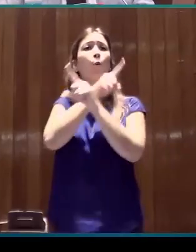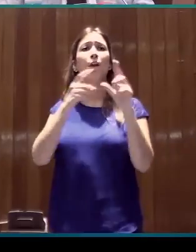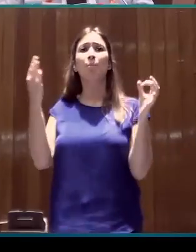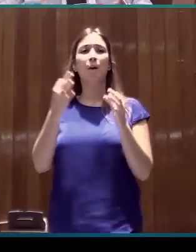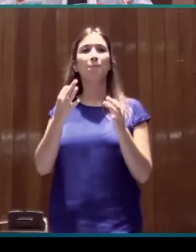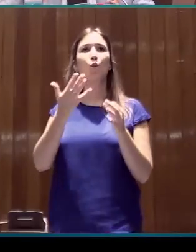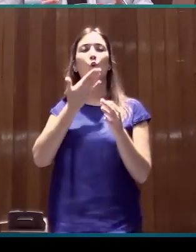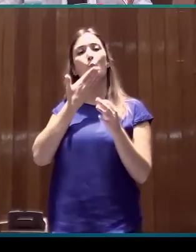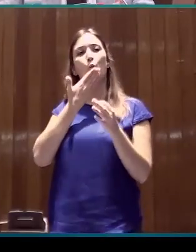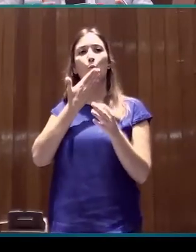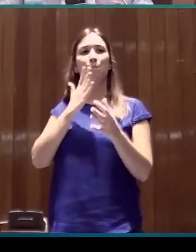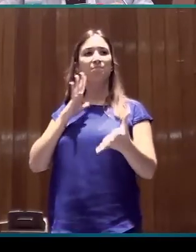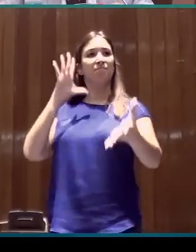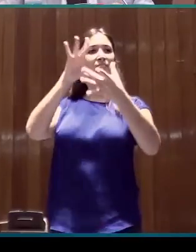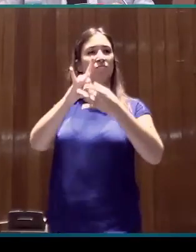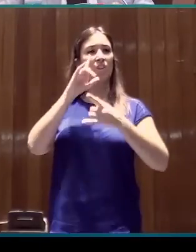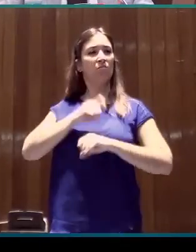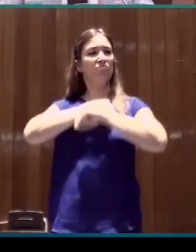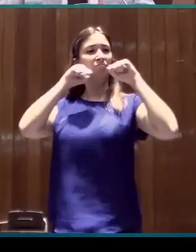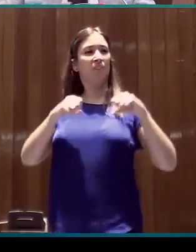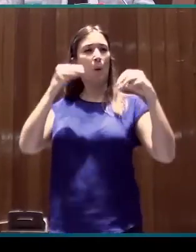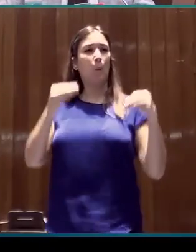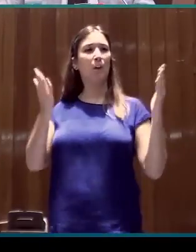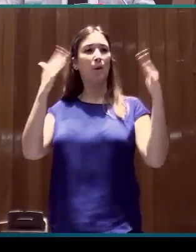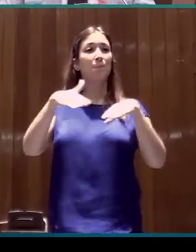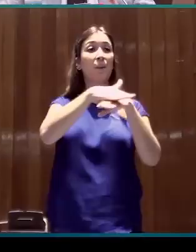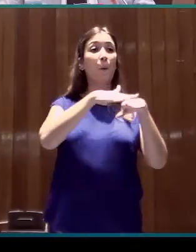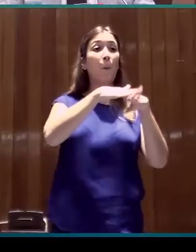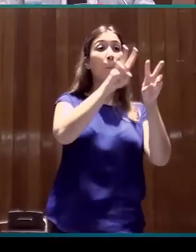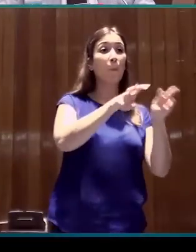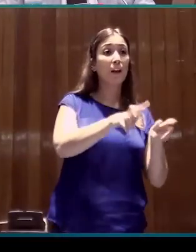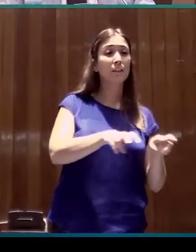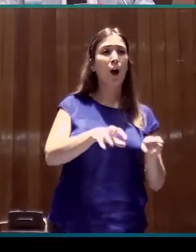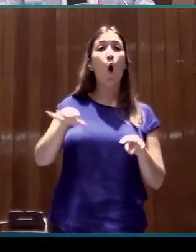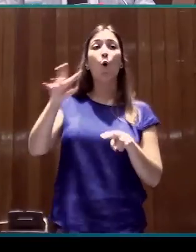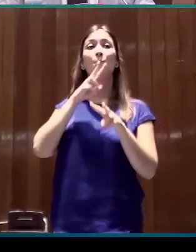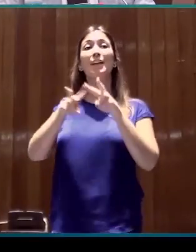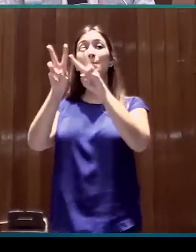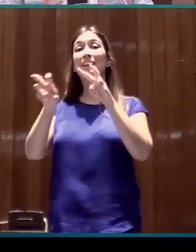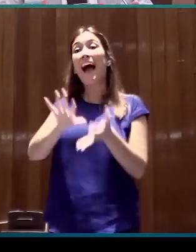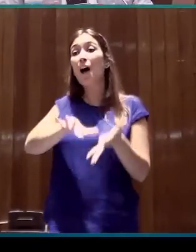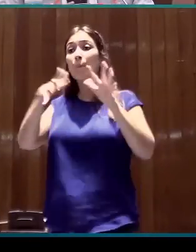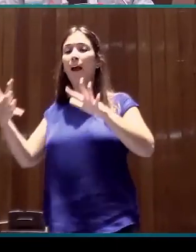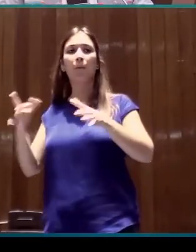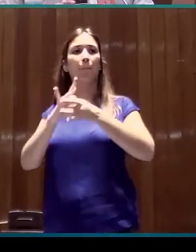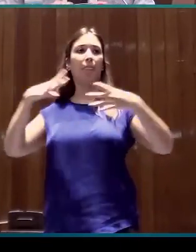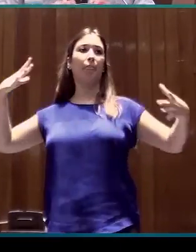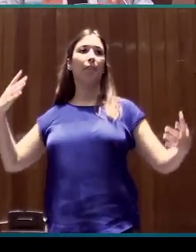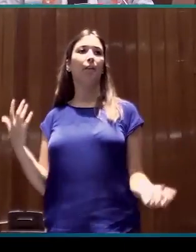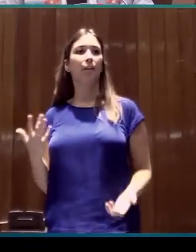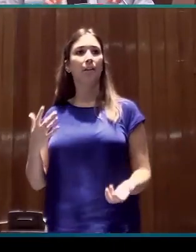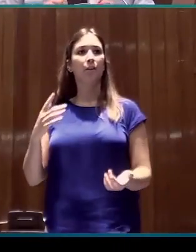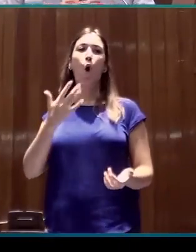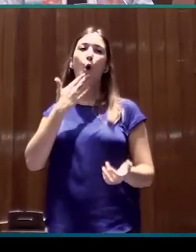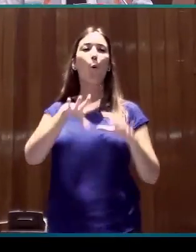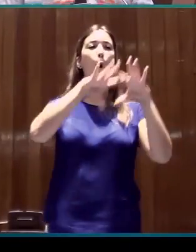puentes consolidados entre la investigación básica y la investigación aplicada. Tienden a ser, digamos, dos